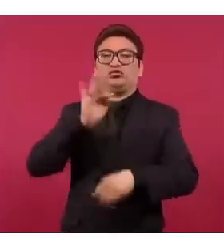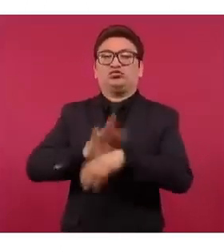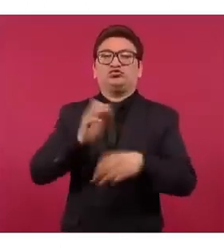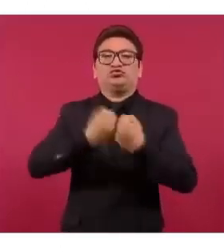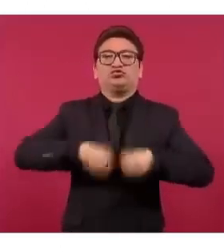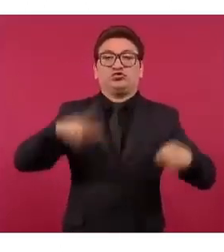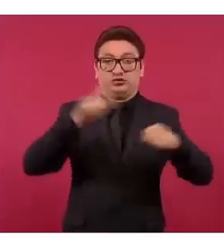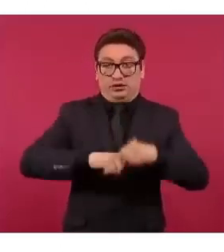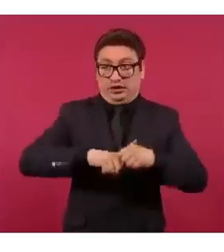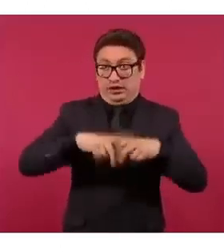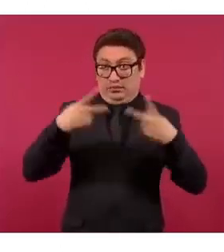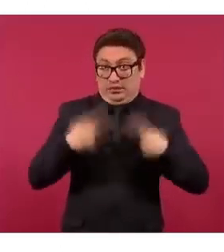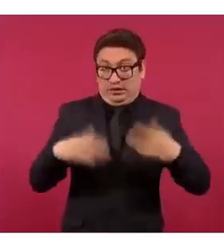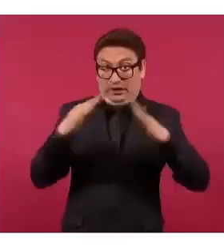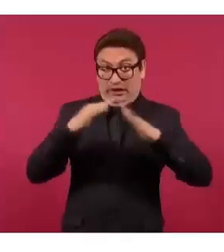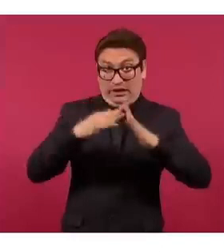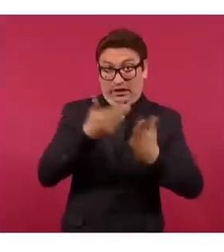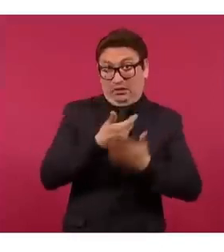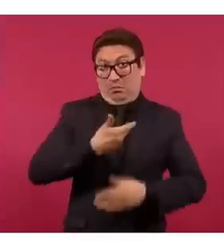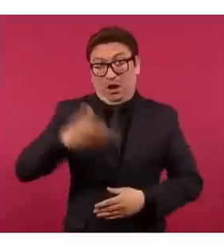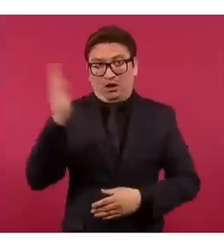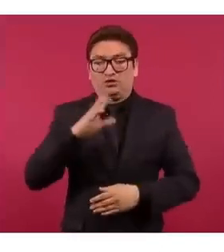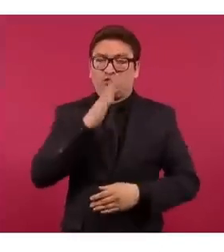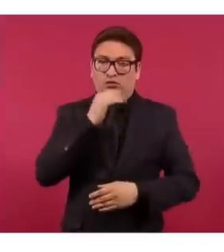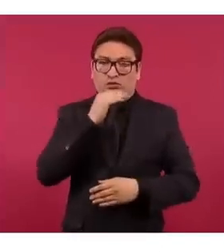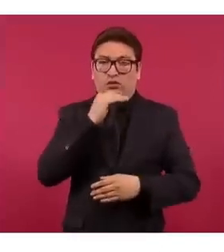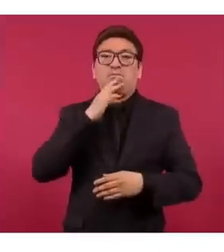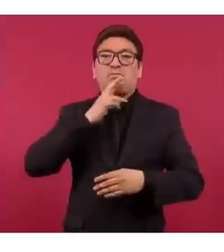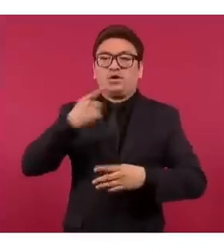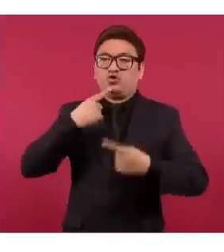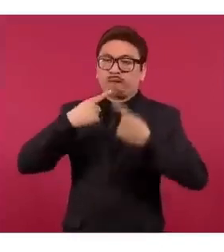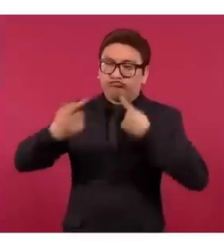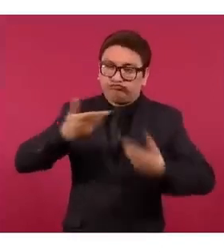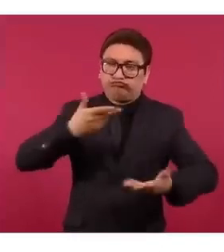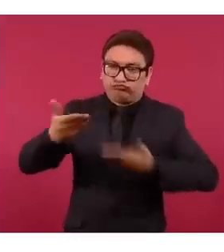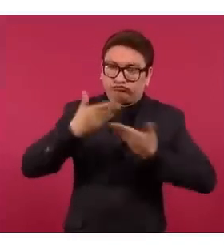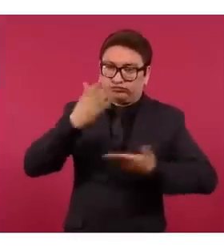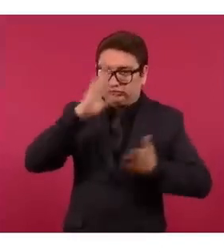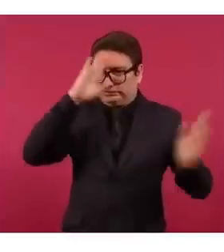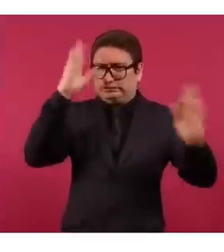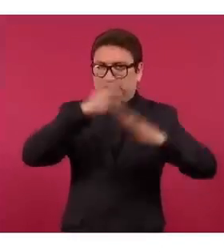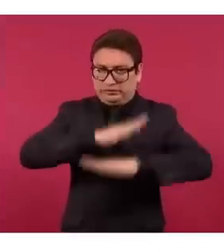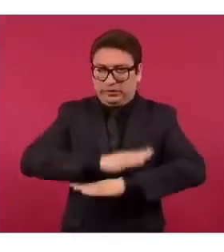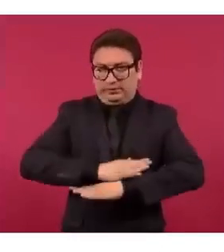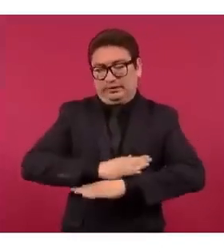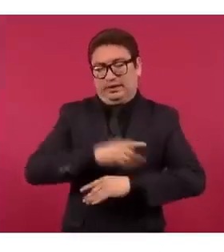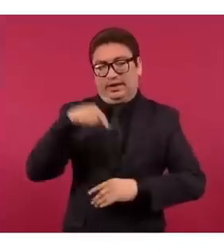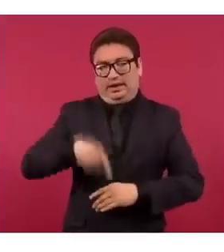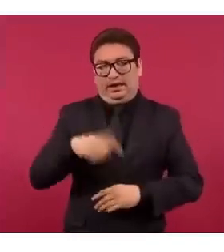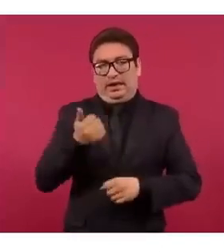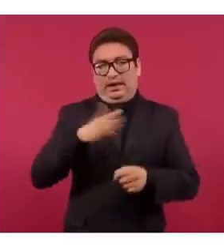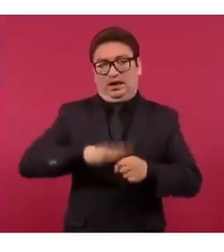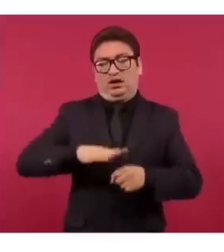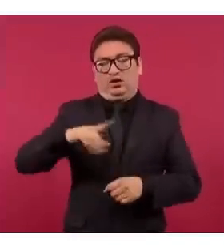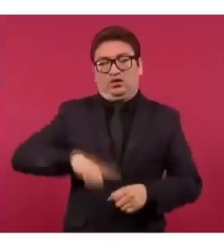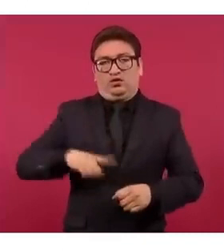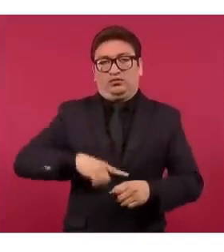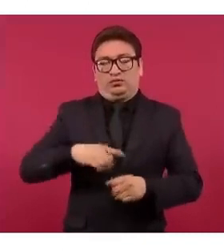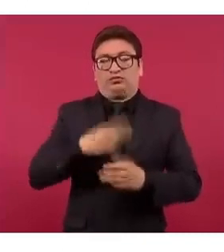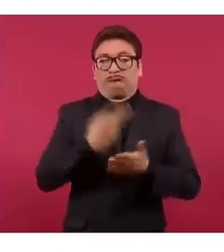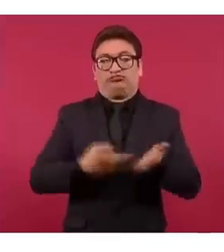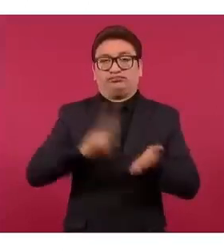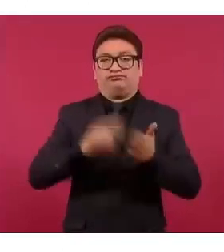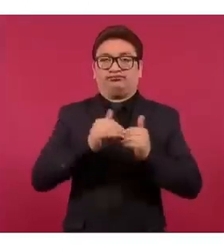desalojar a las personas. Y por eso hemos buscado los convenios de mediación que en esta administración han tenido el doble